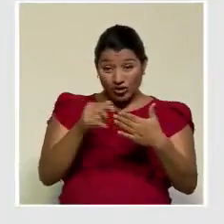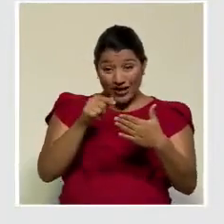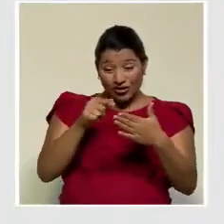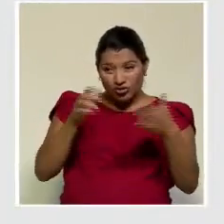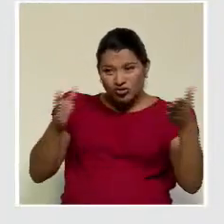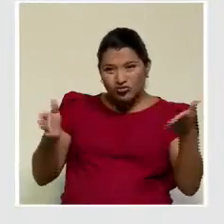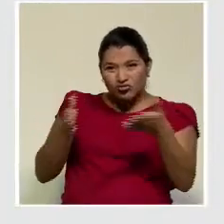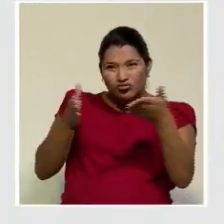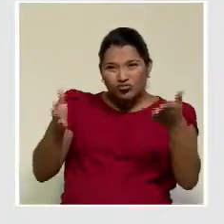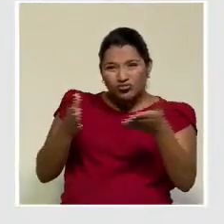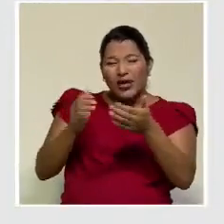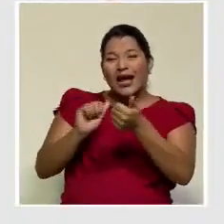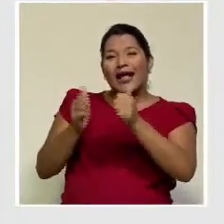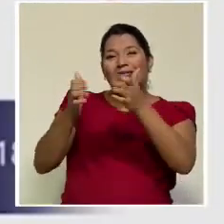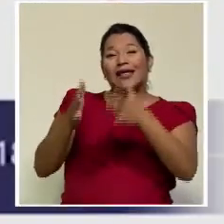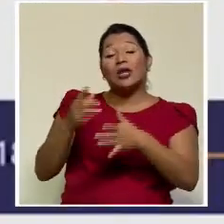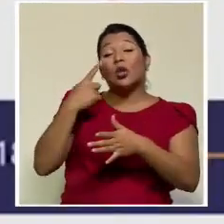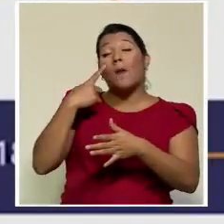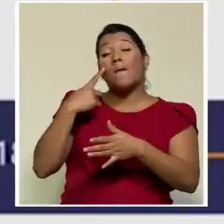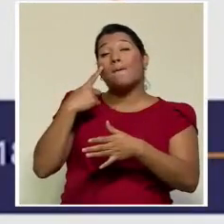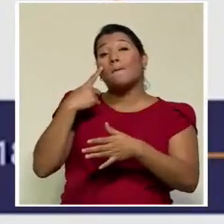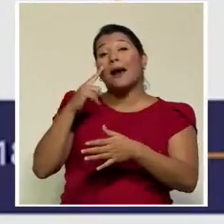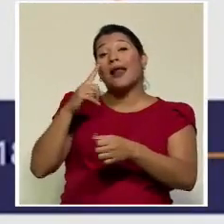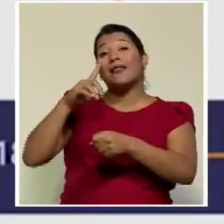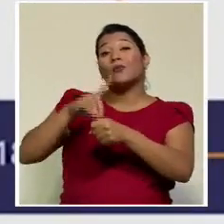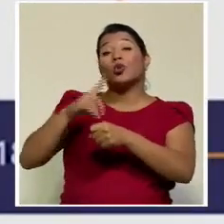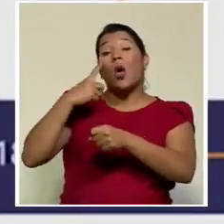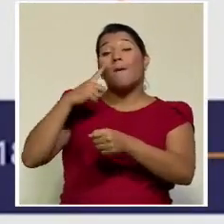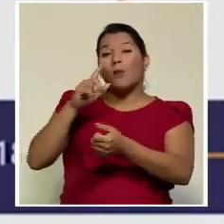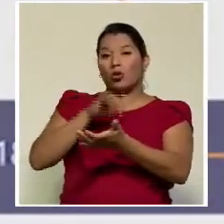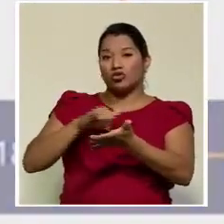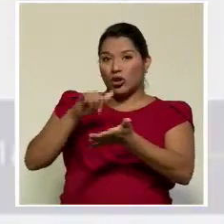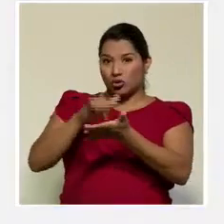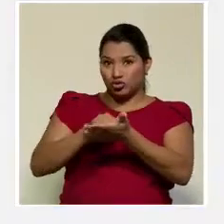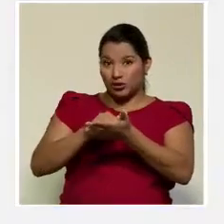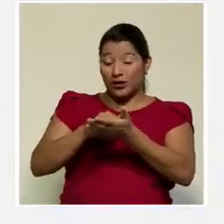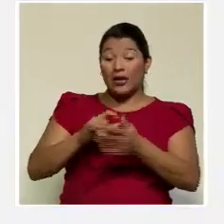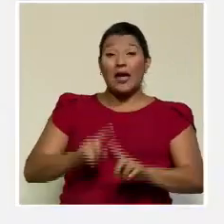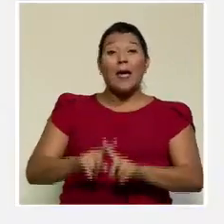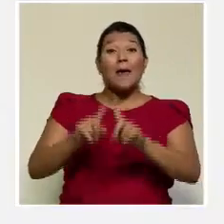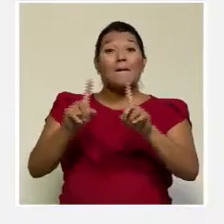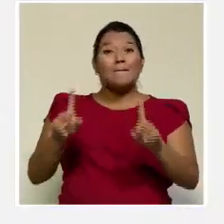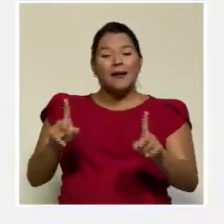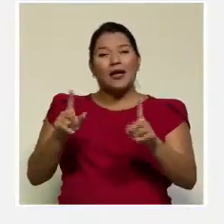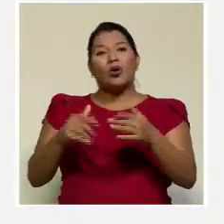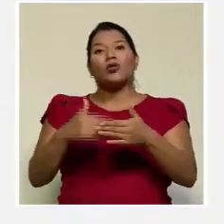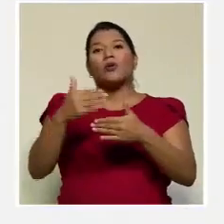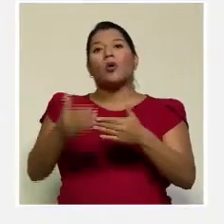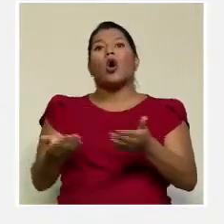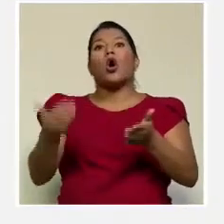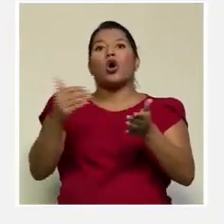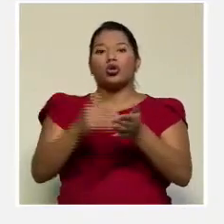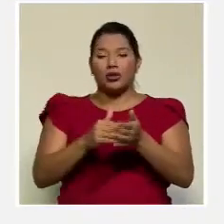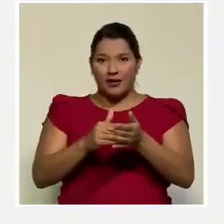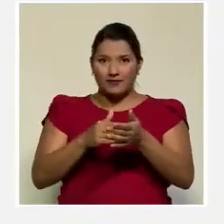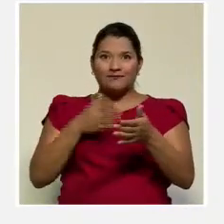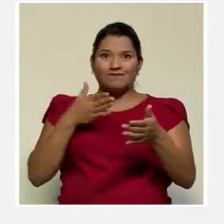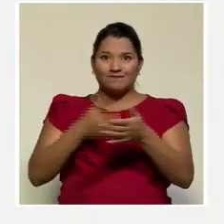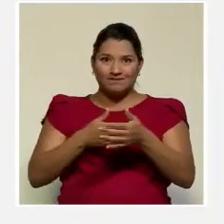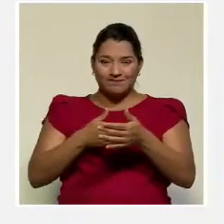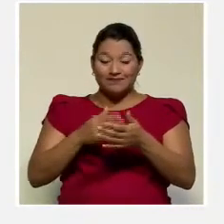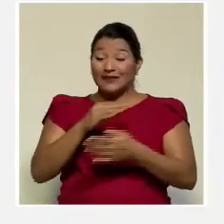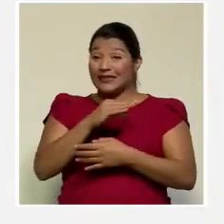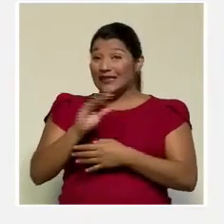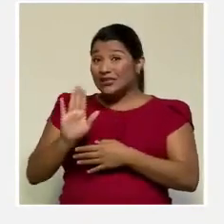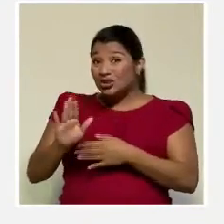a diputado por San José. No obstante, la adhesión popular volvió a hacerle esquiva y sus